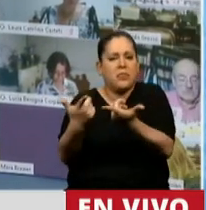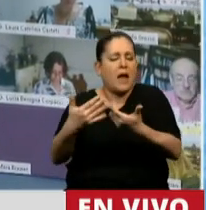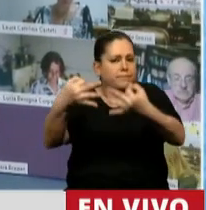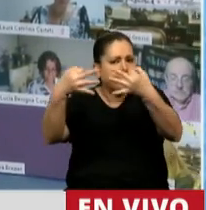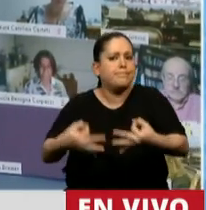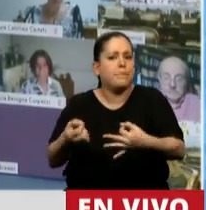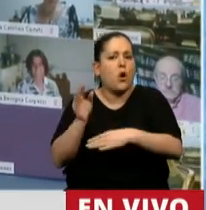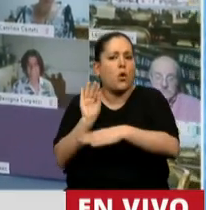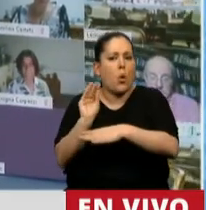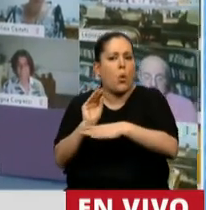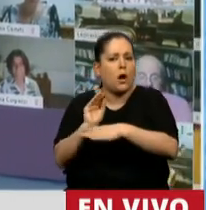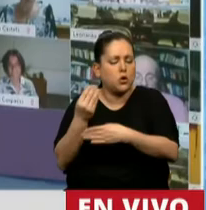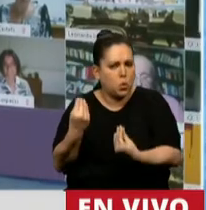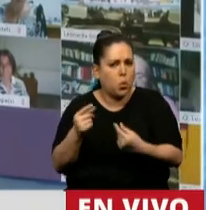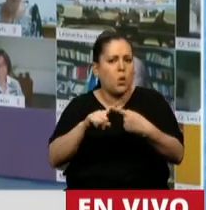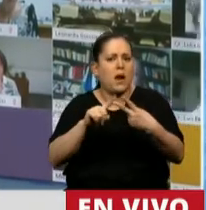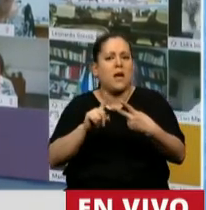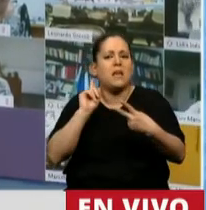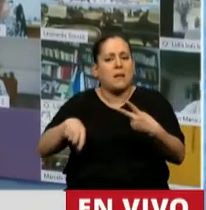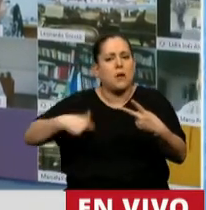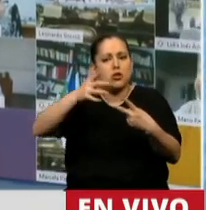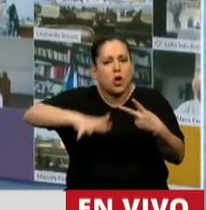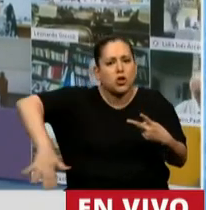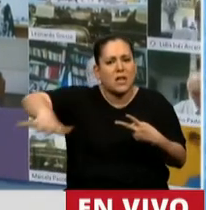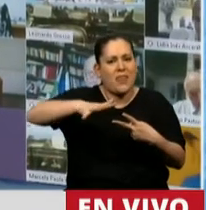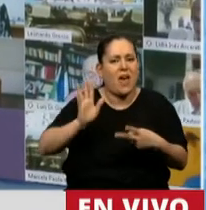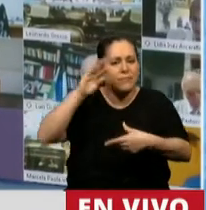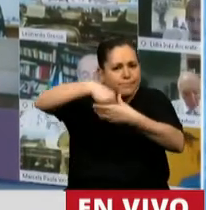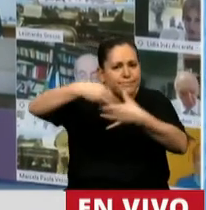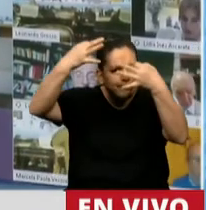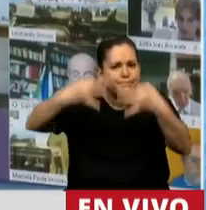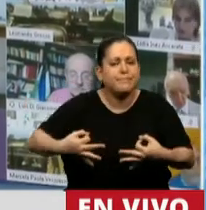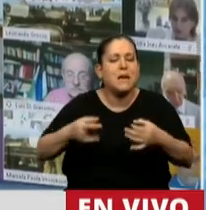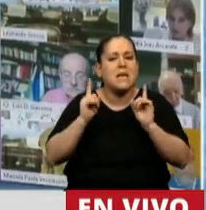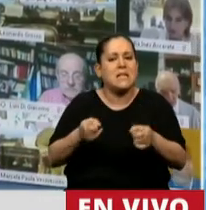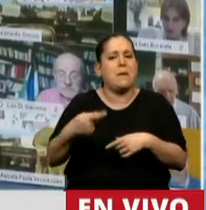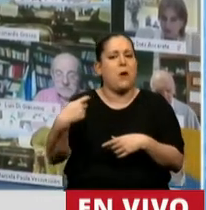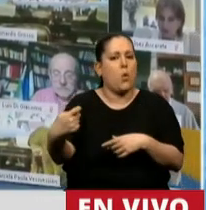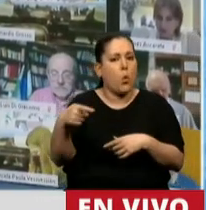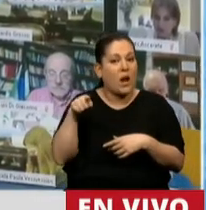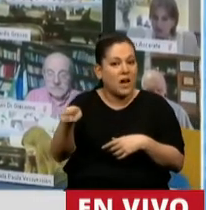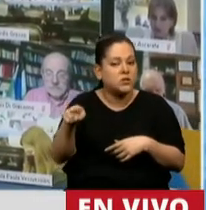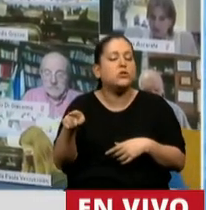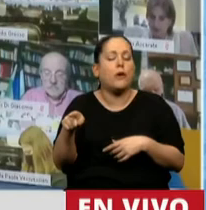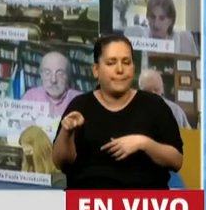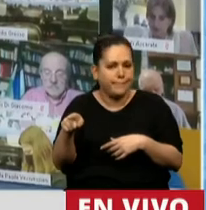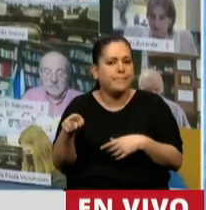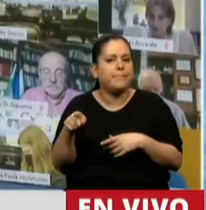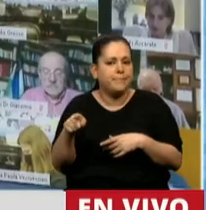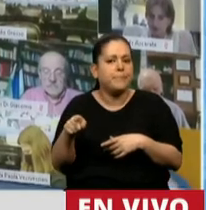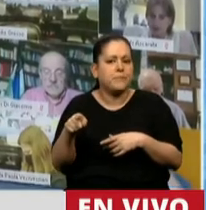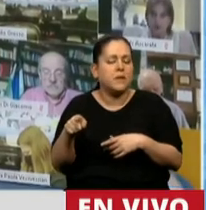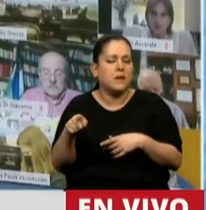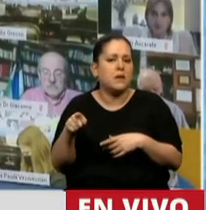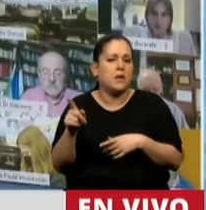cobertura y de inclusión social y que también el sistema previsional se constituya, no se